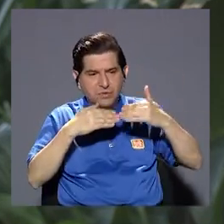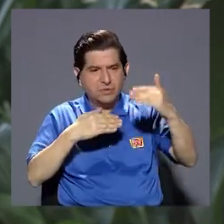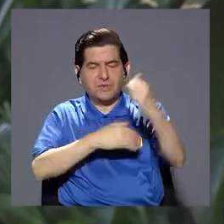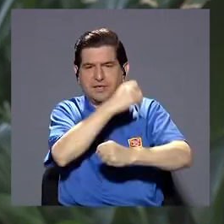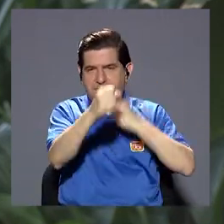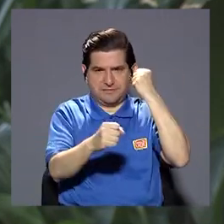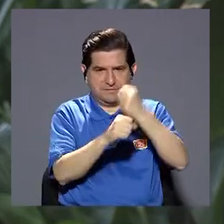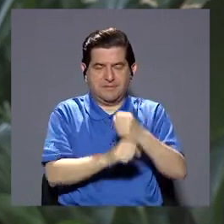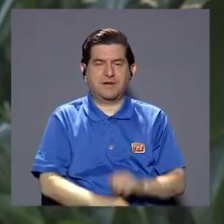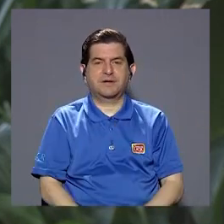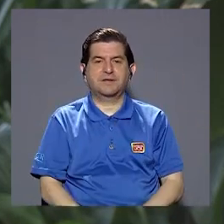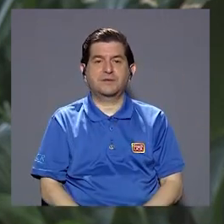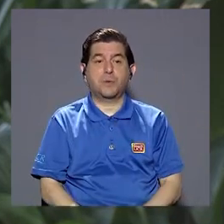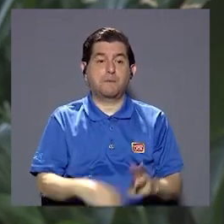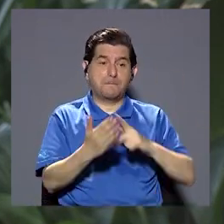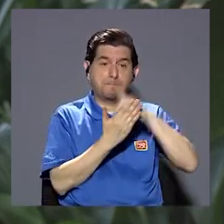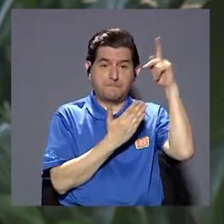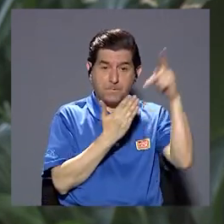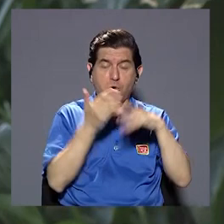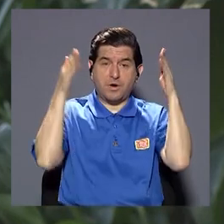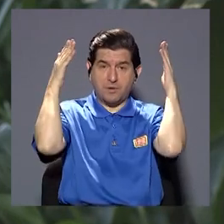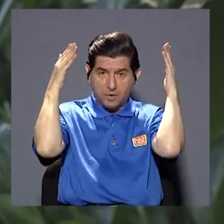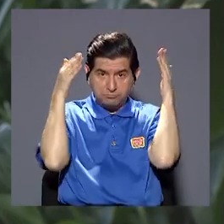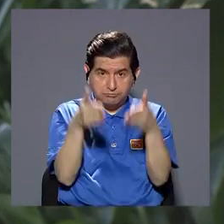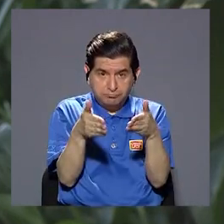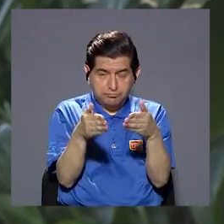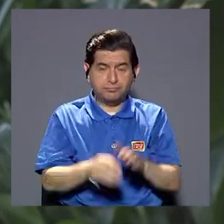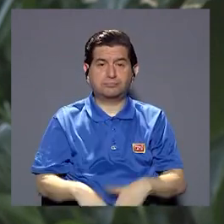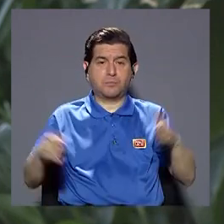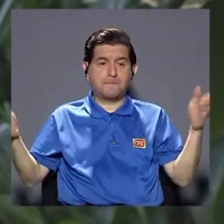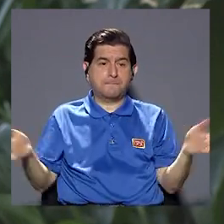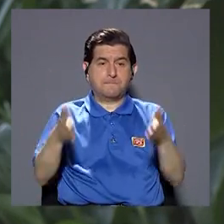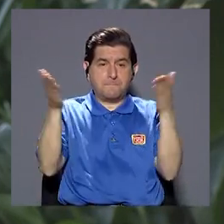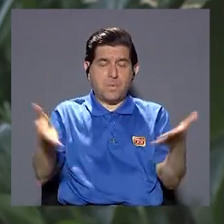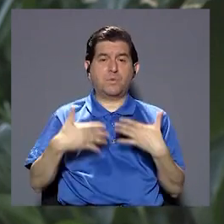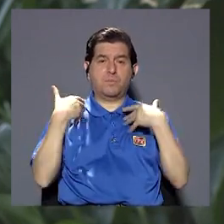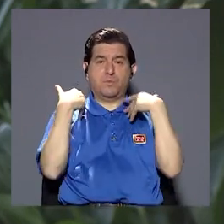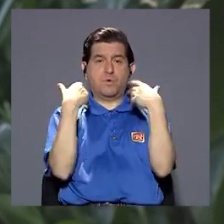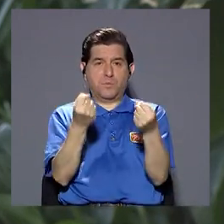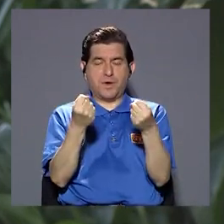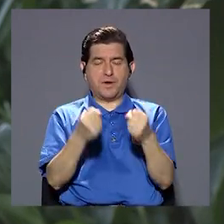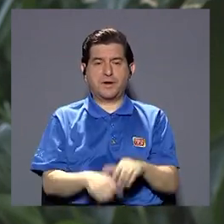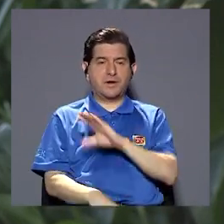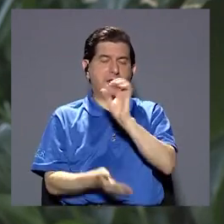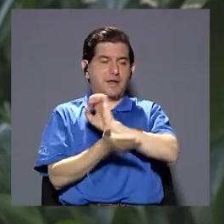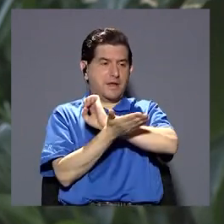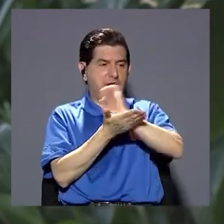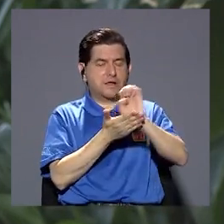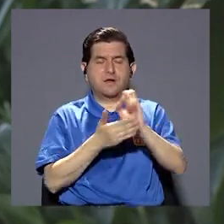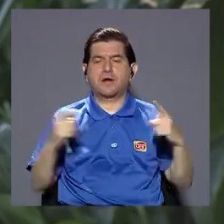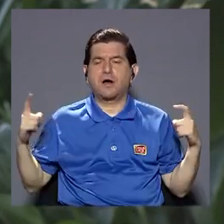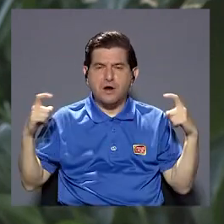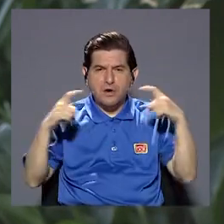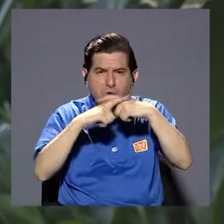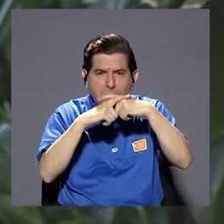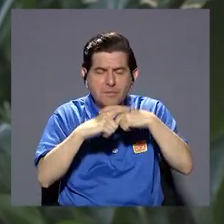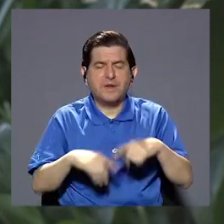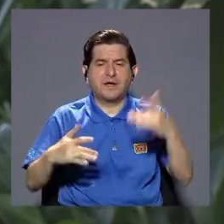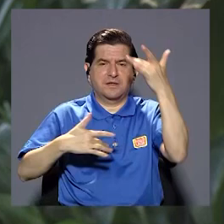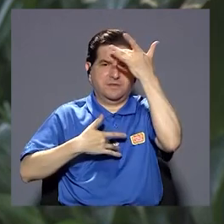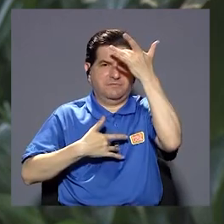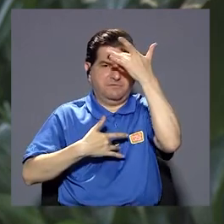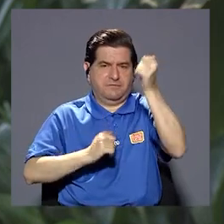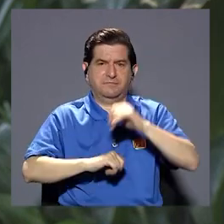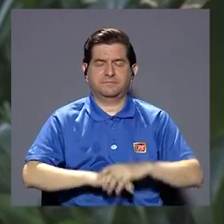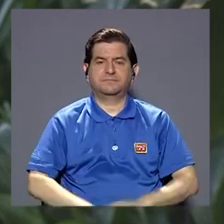lo largo del año entonces muchos de nuestros programas van enfocados hacia la promoción de la salud y la prevención de las complicaciones de